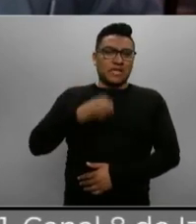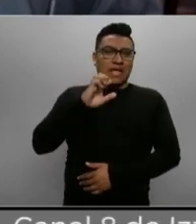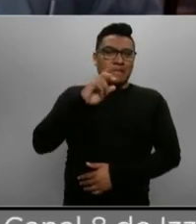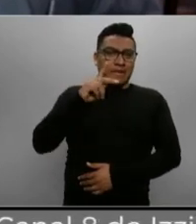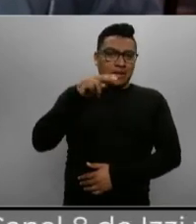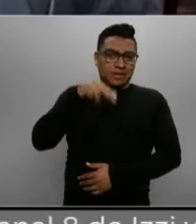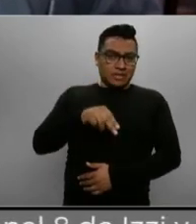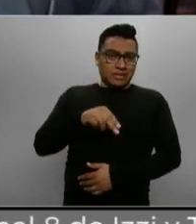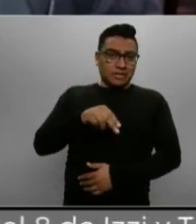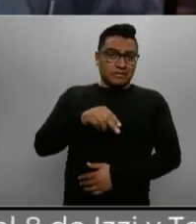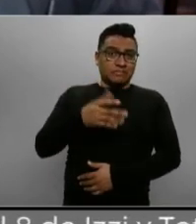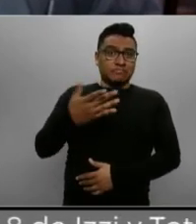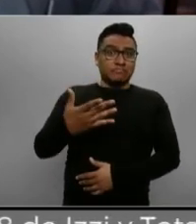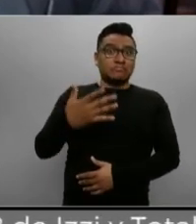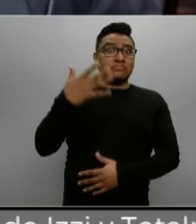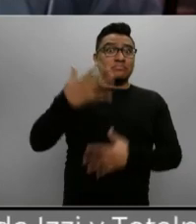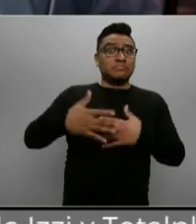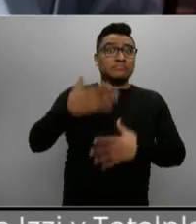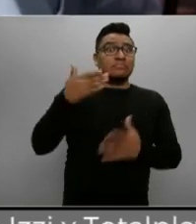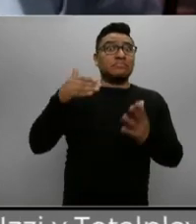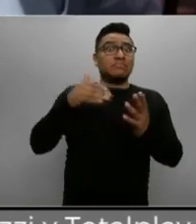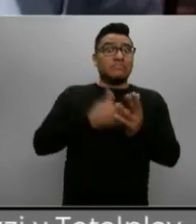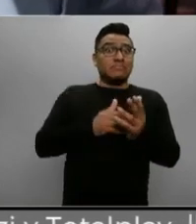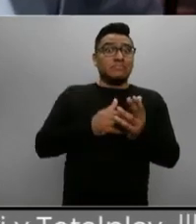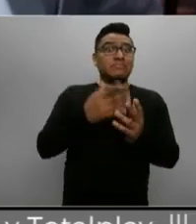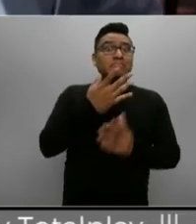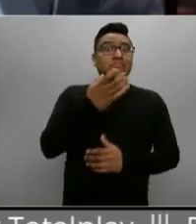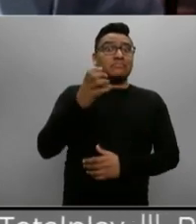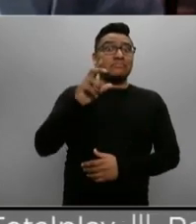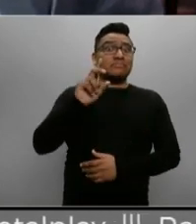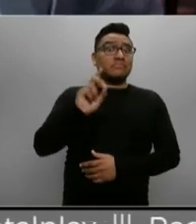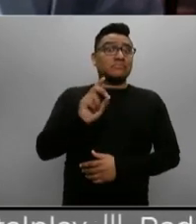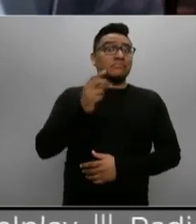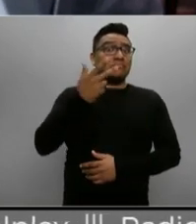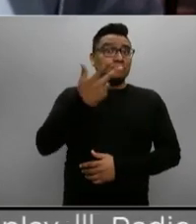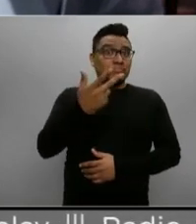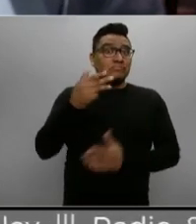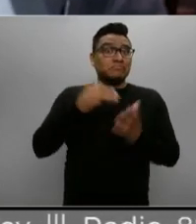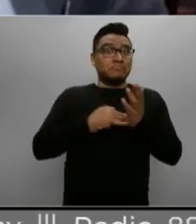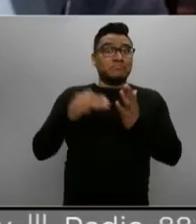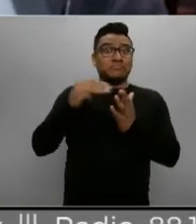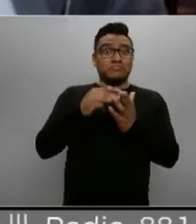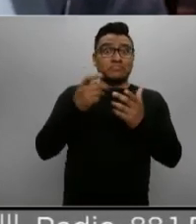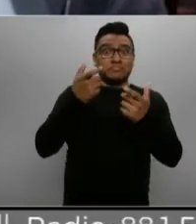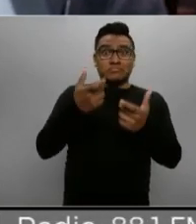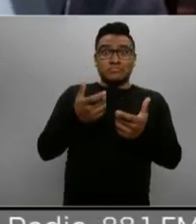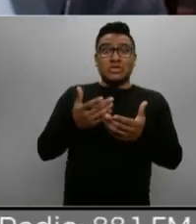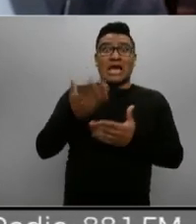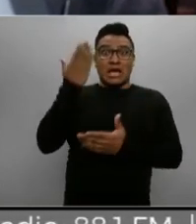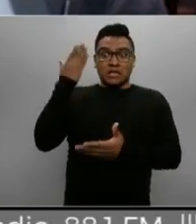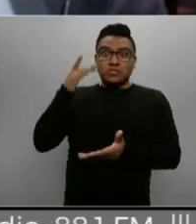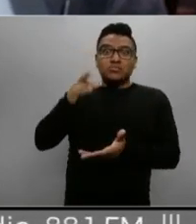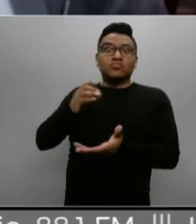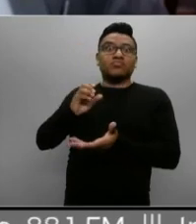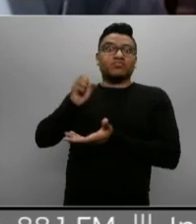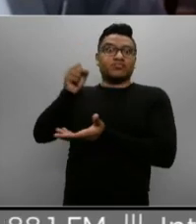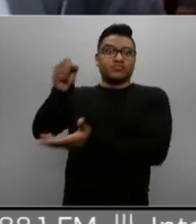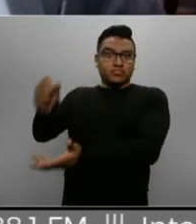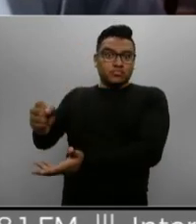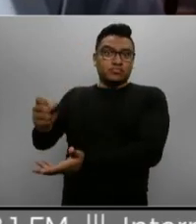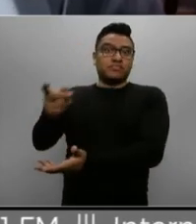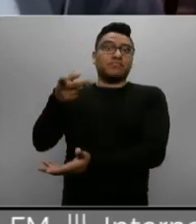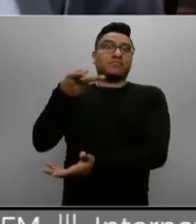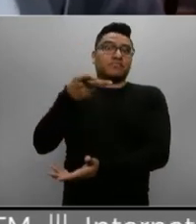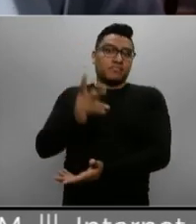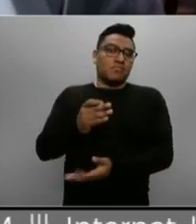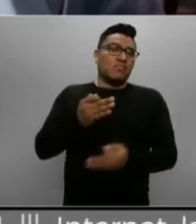ocho millones de pesos. Y es un trayecto el que se está quedando pues bastante jugoso,